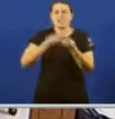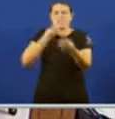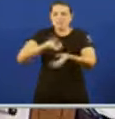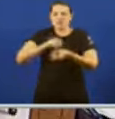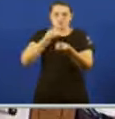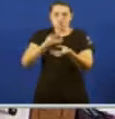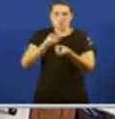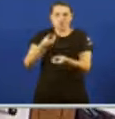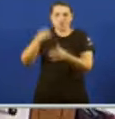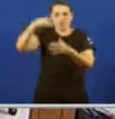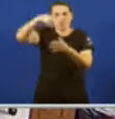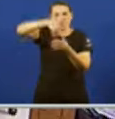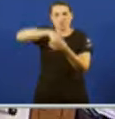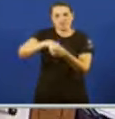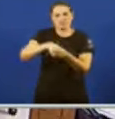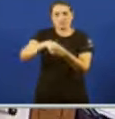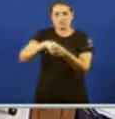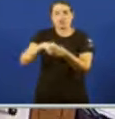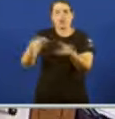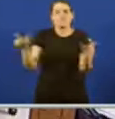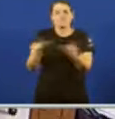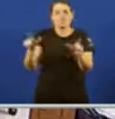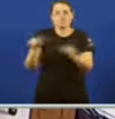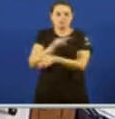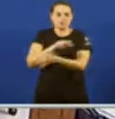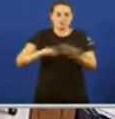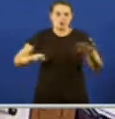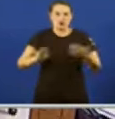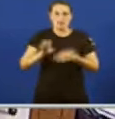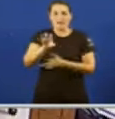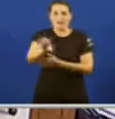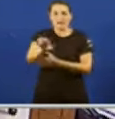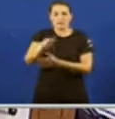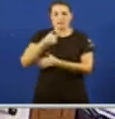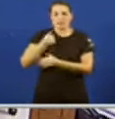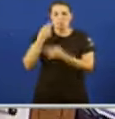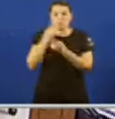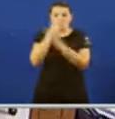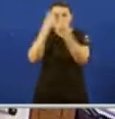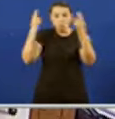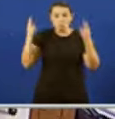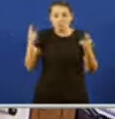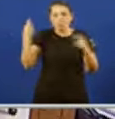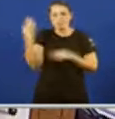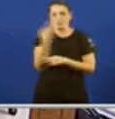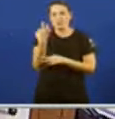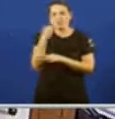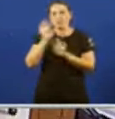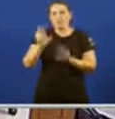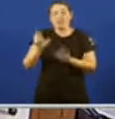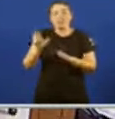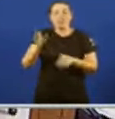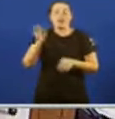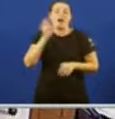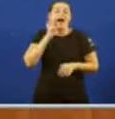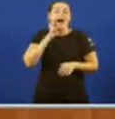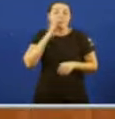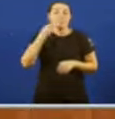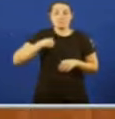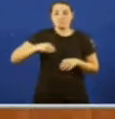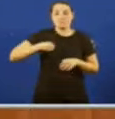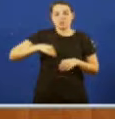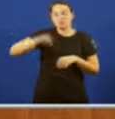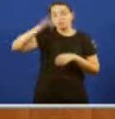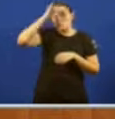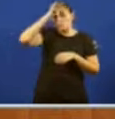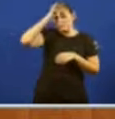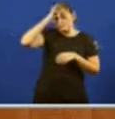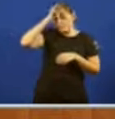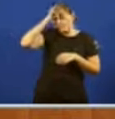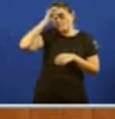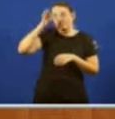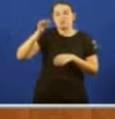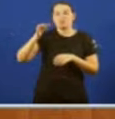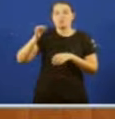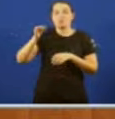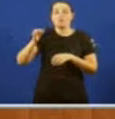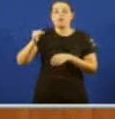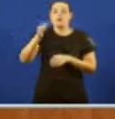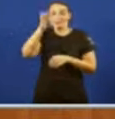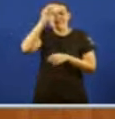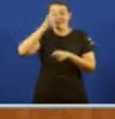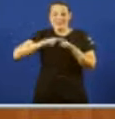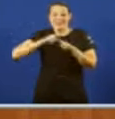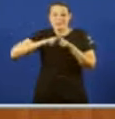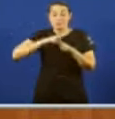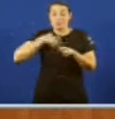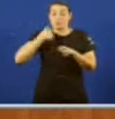CRTUVEG A CRTUVEG Un servicio público Por definición estatutaria E o domingo negro Debía ter activado Unha programación especial Onde